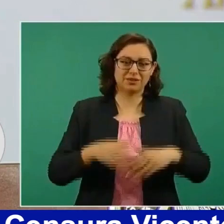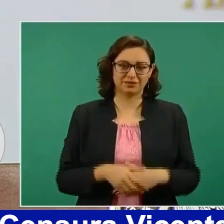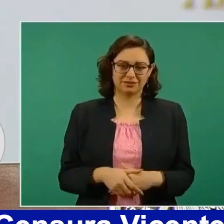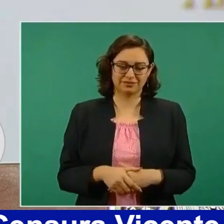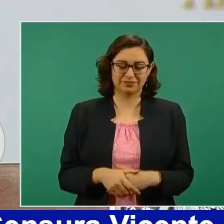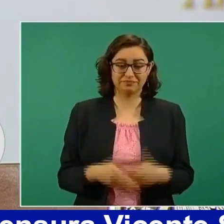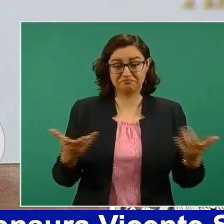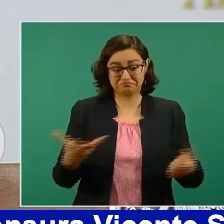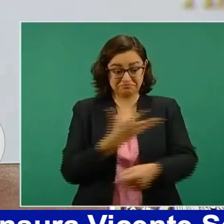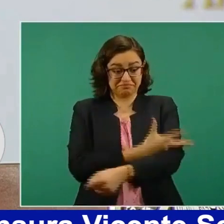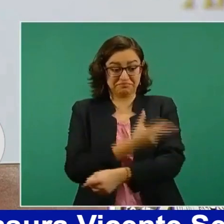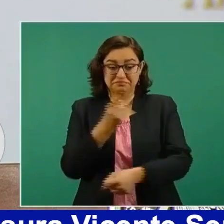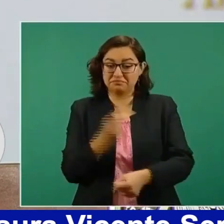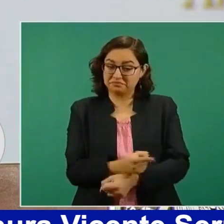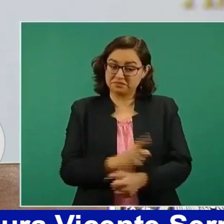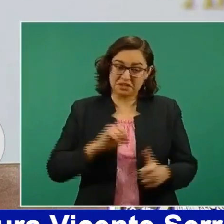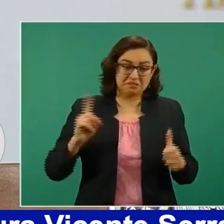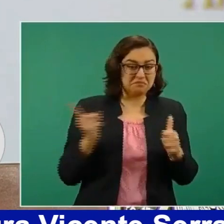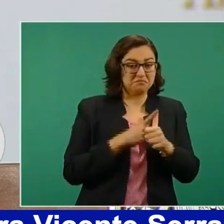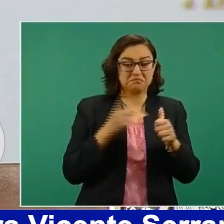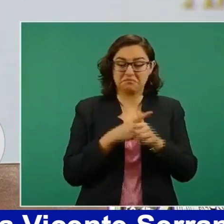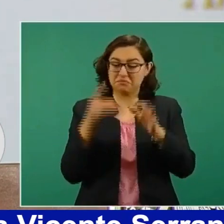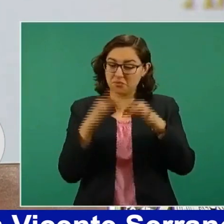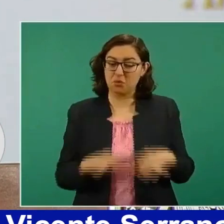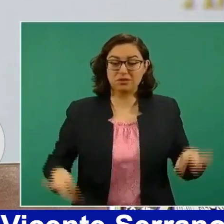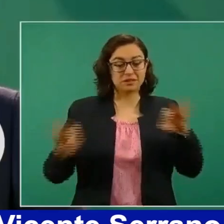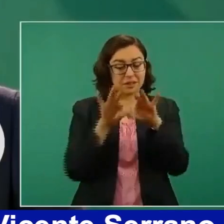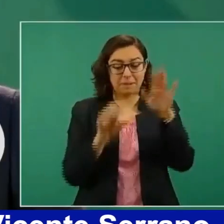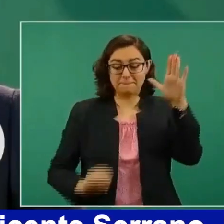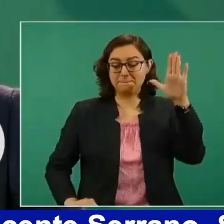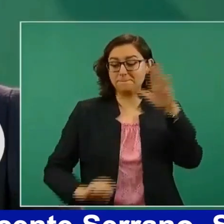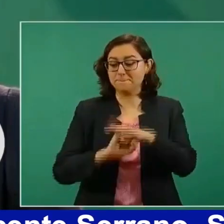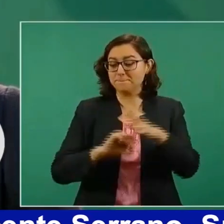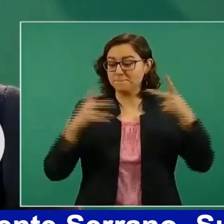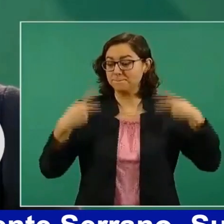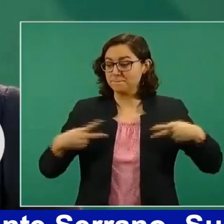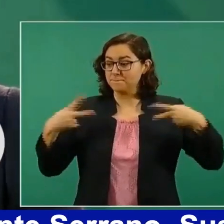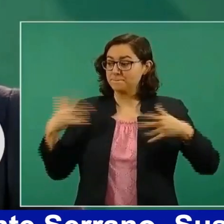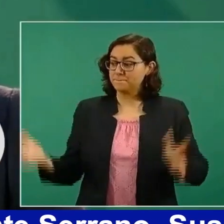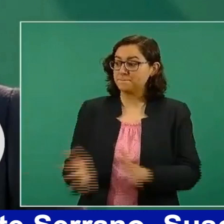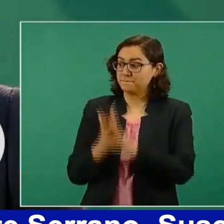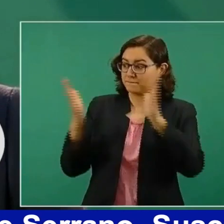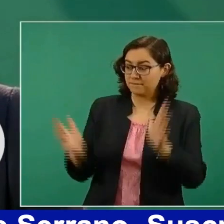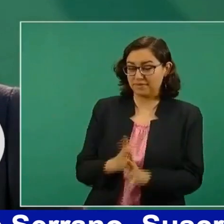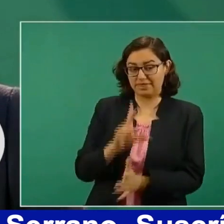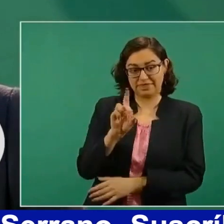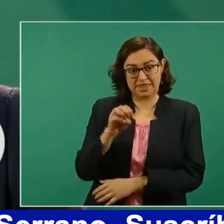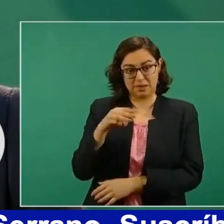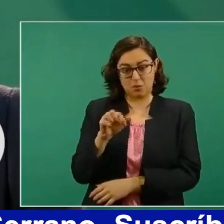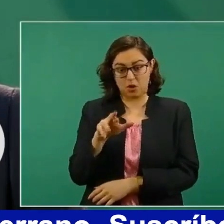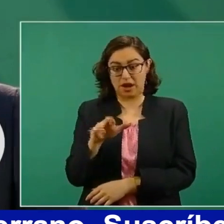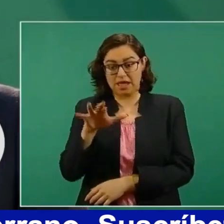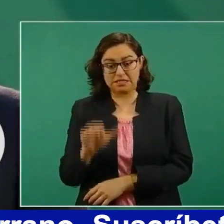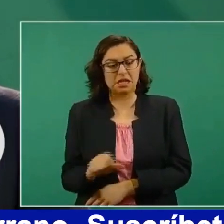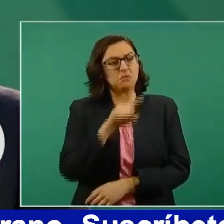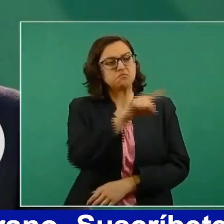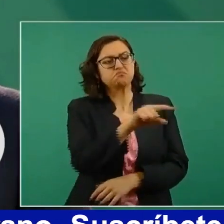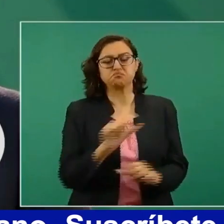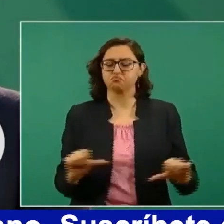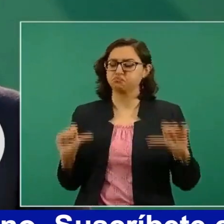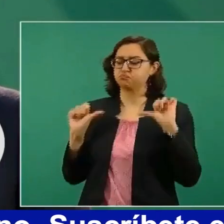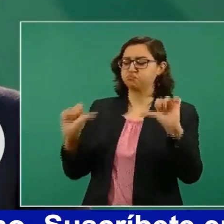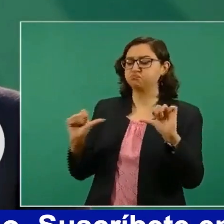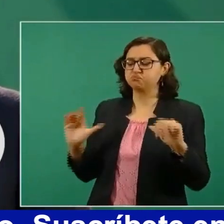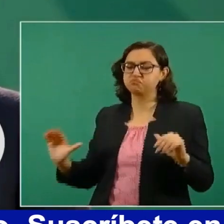La transparencia es una regla de oro de la democracia y no deben de haber intocables. El presidente de